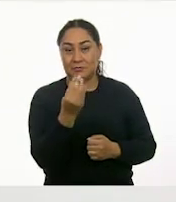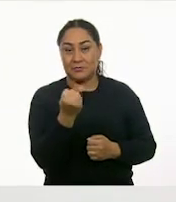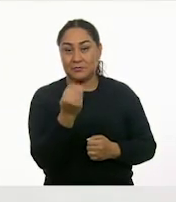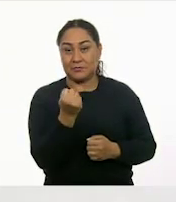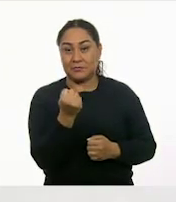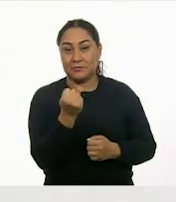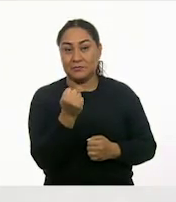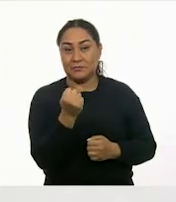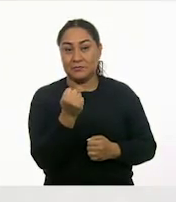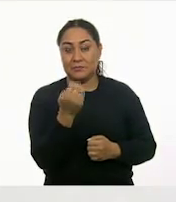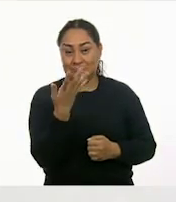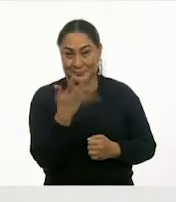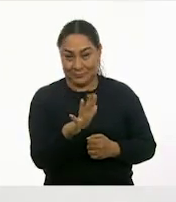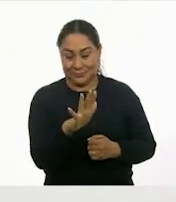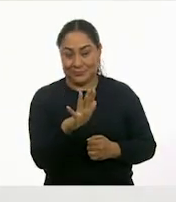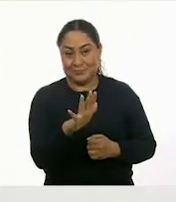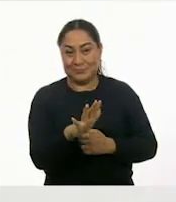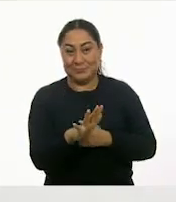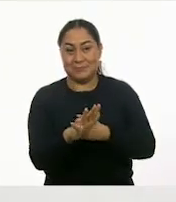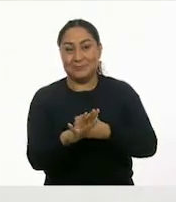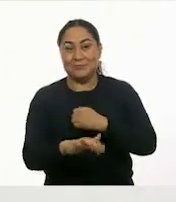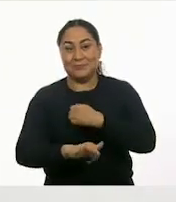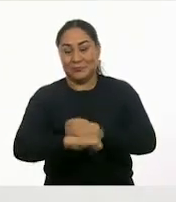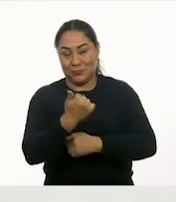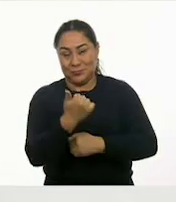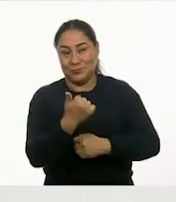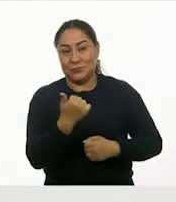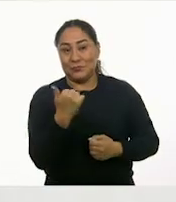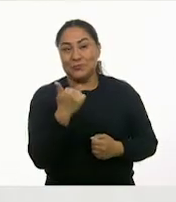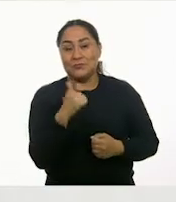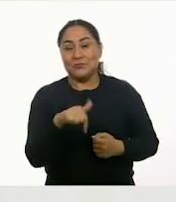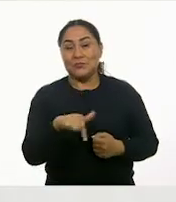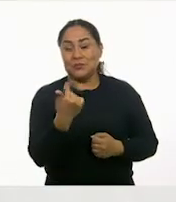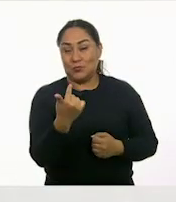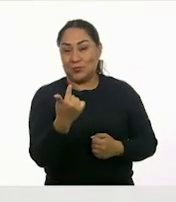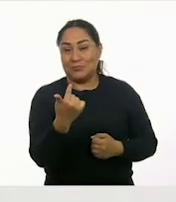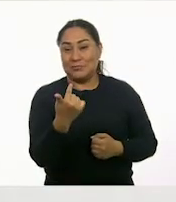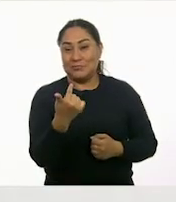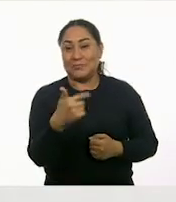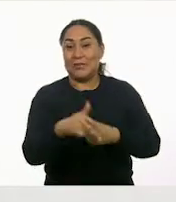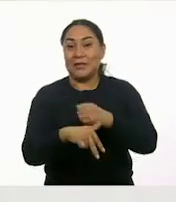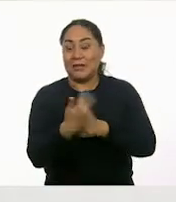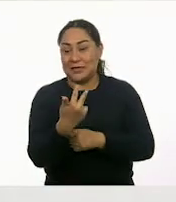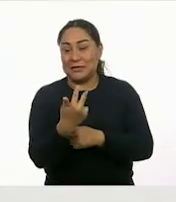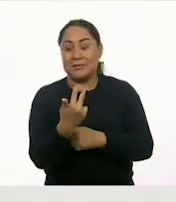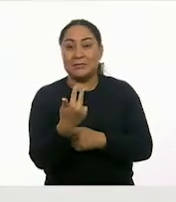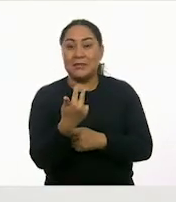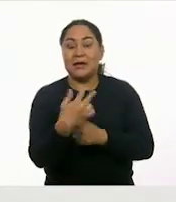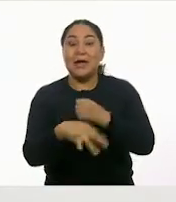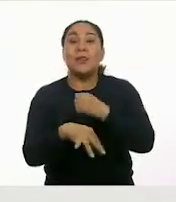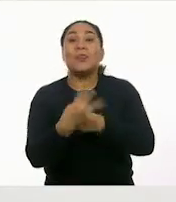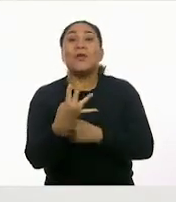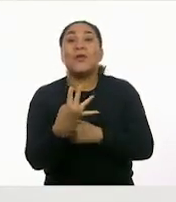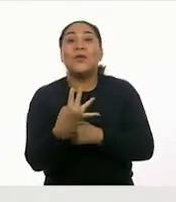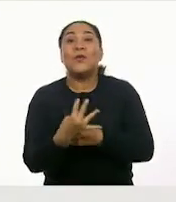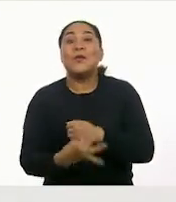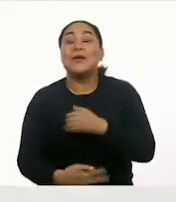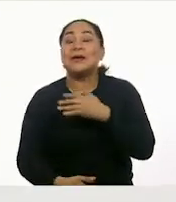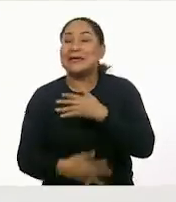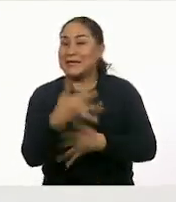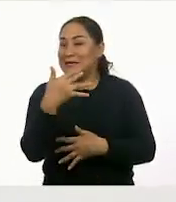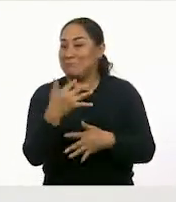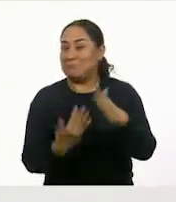nueve, diez, once, doce, trece, catorce,